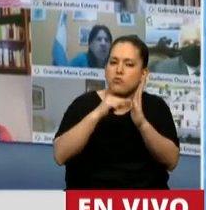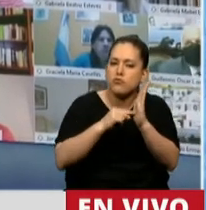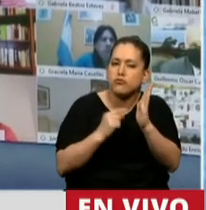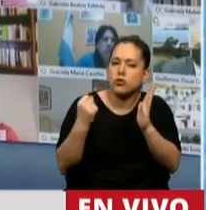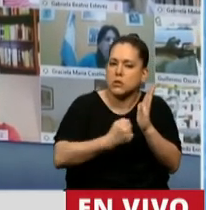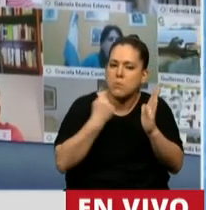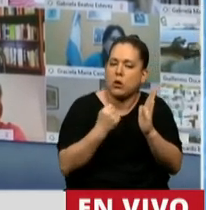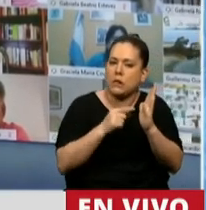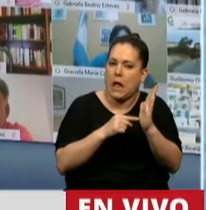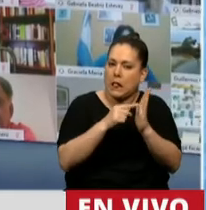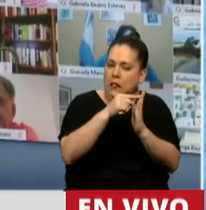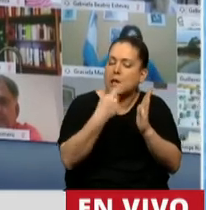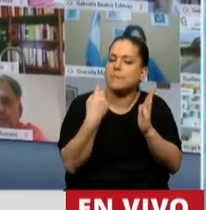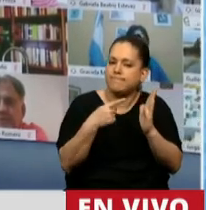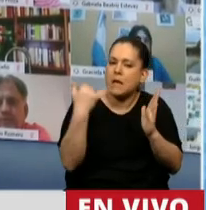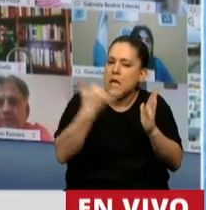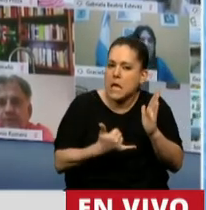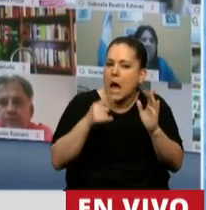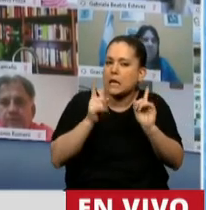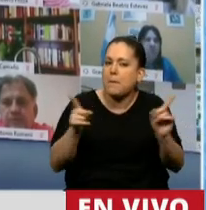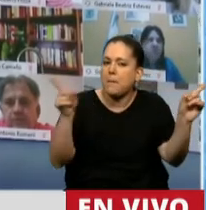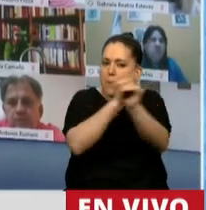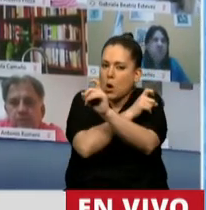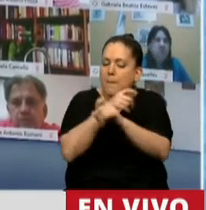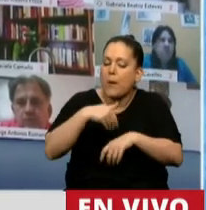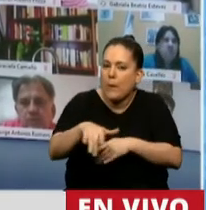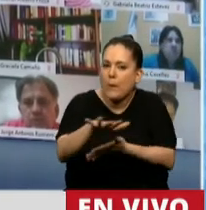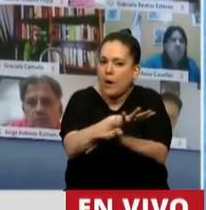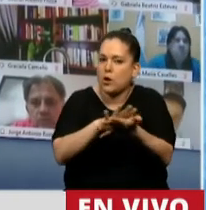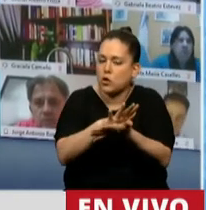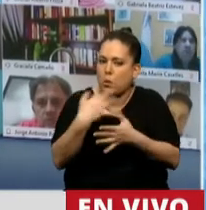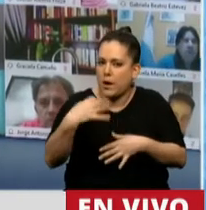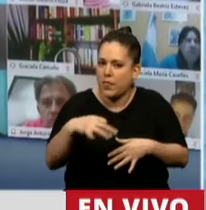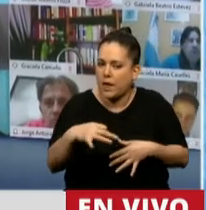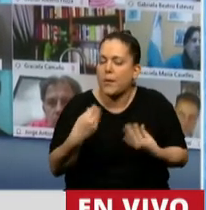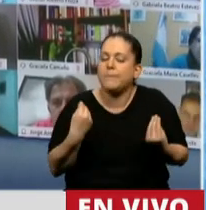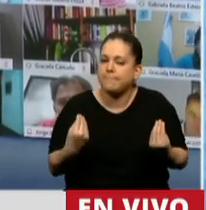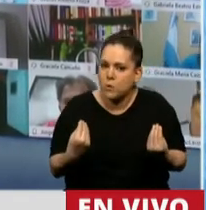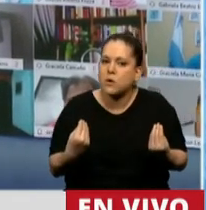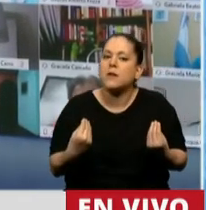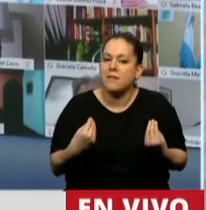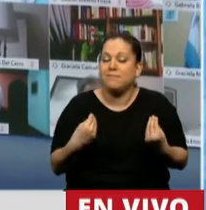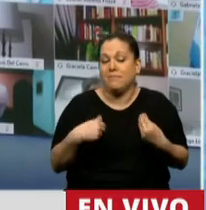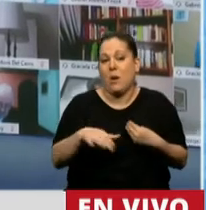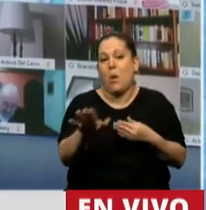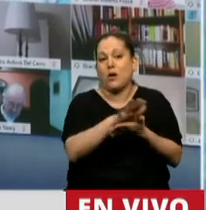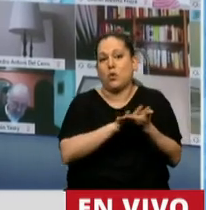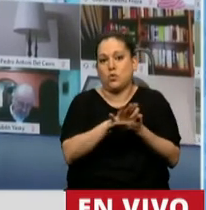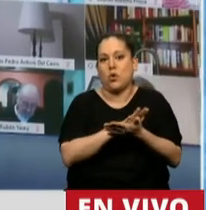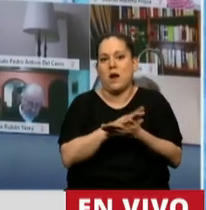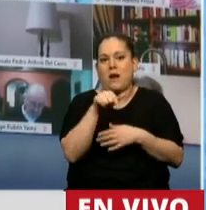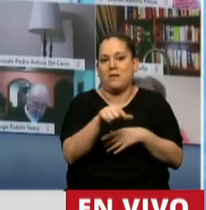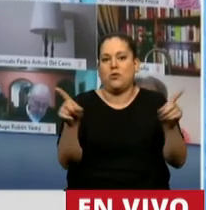importantes y varios problemas a resolver y viene justamente a solucionar estos